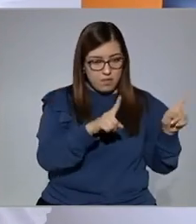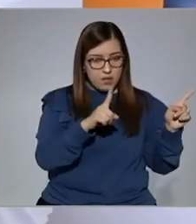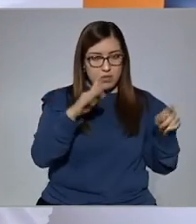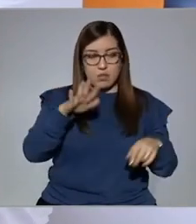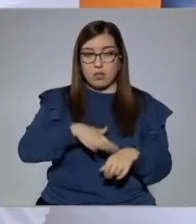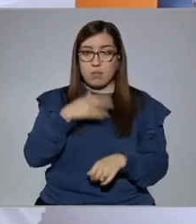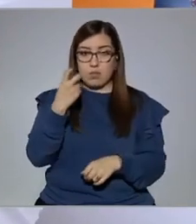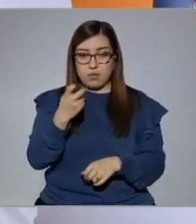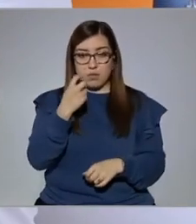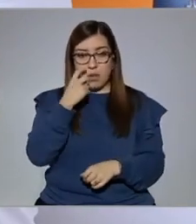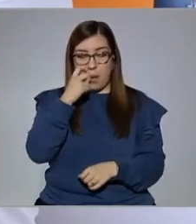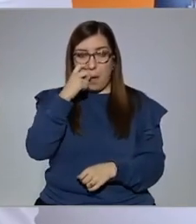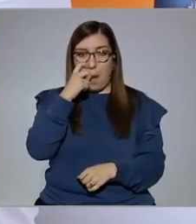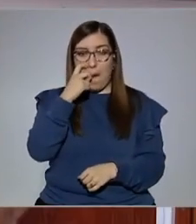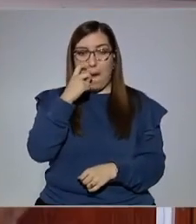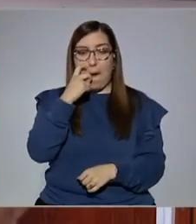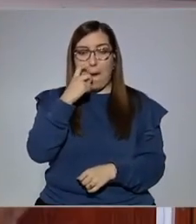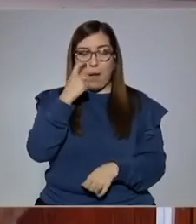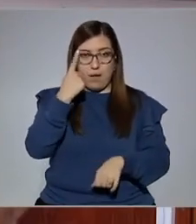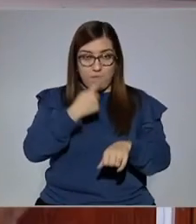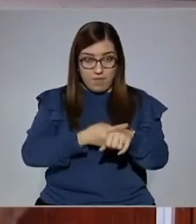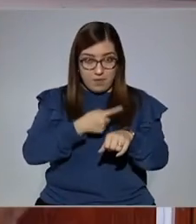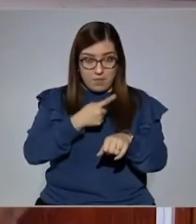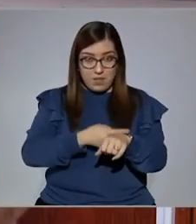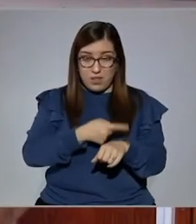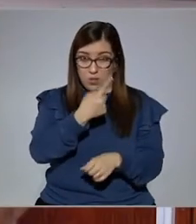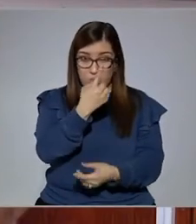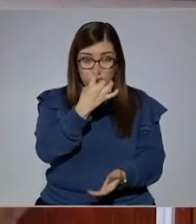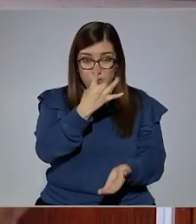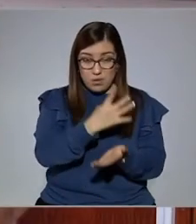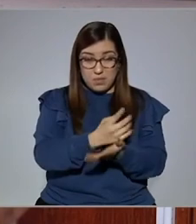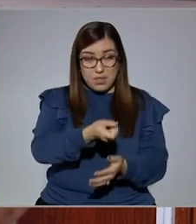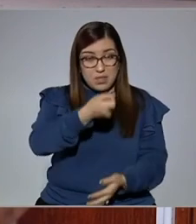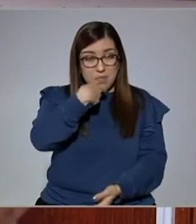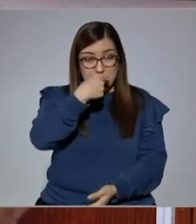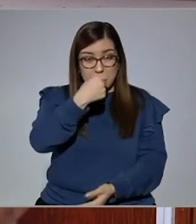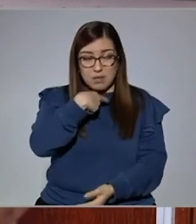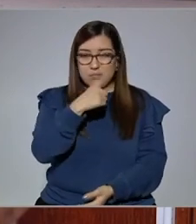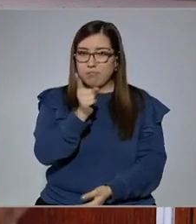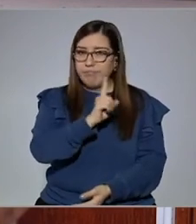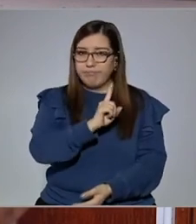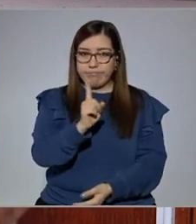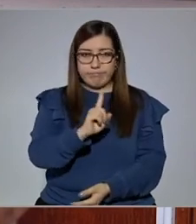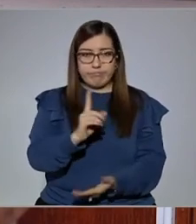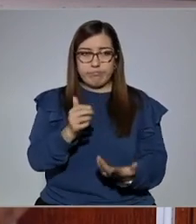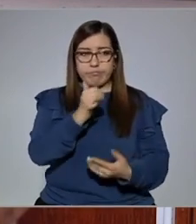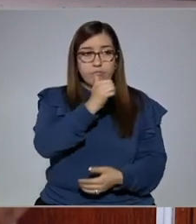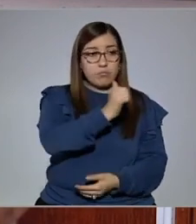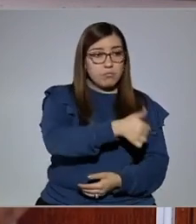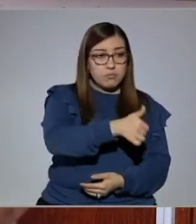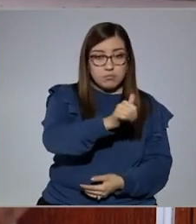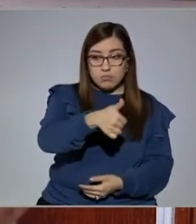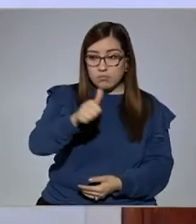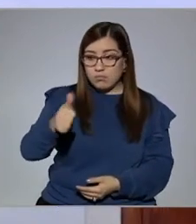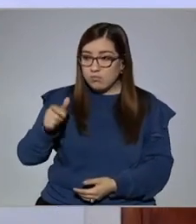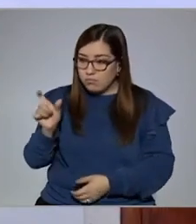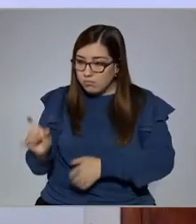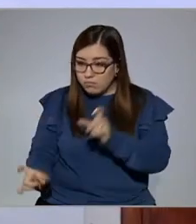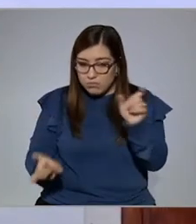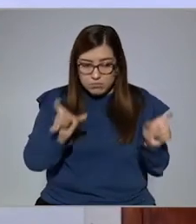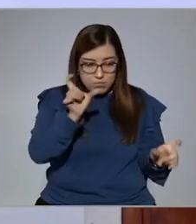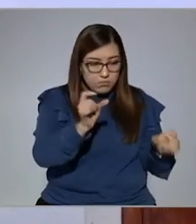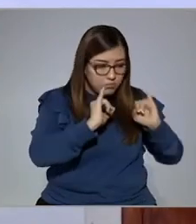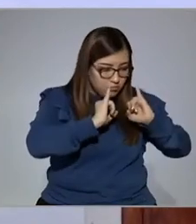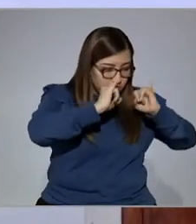paciente o una enfermedad con un solo medicamento. Cada paciente requiere de una gran individualización. En